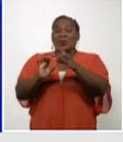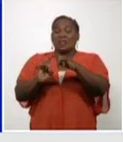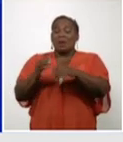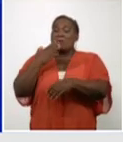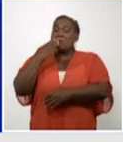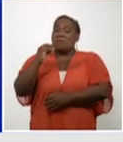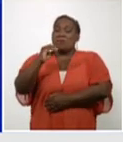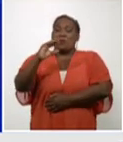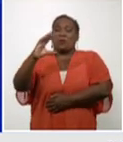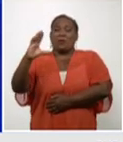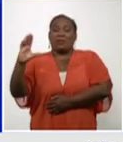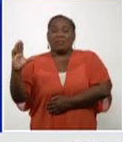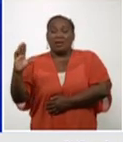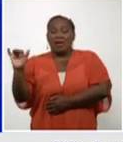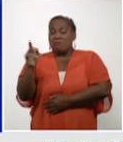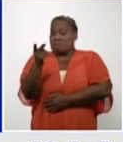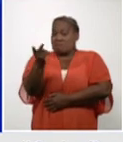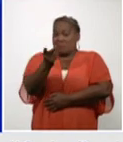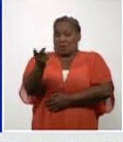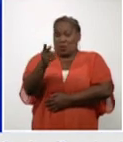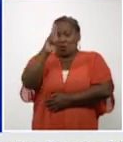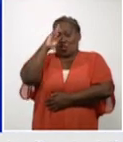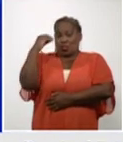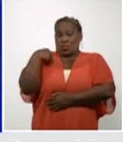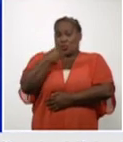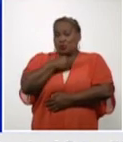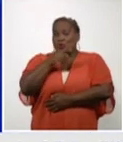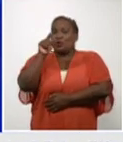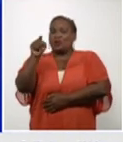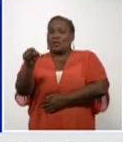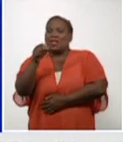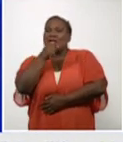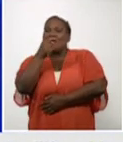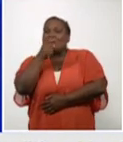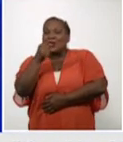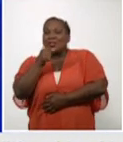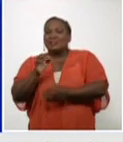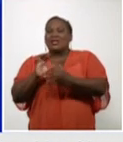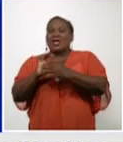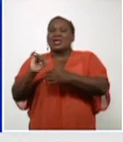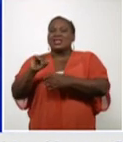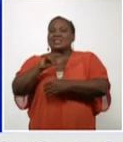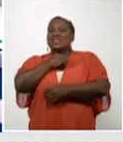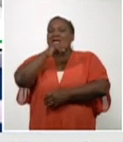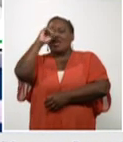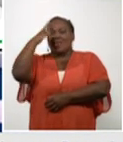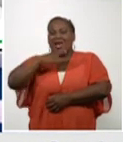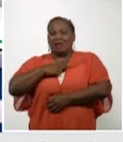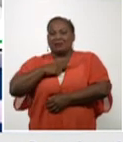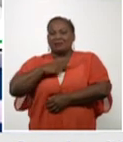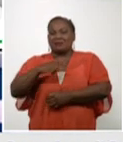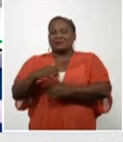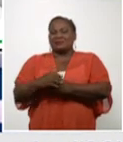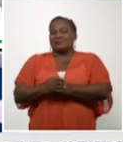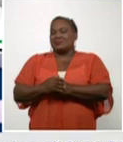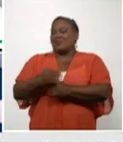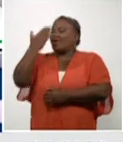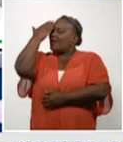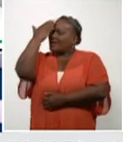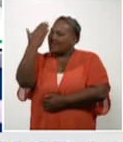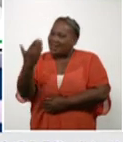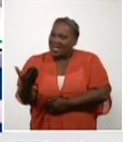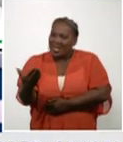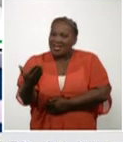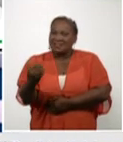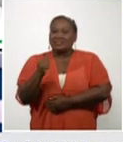para el doctor Francisco Durán y para todas las personas que a esta hora están con la conferencia de prensa. Las gracias, Miguel Reyes